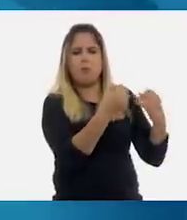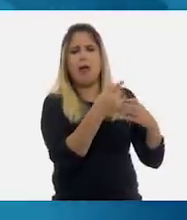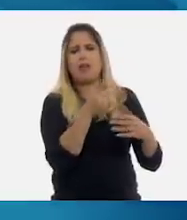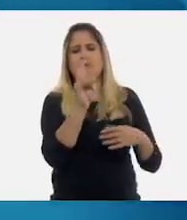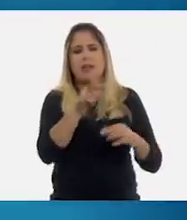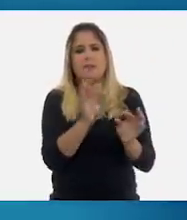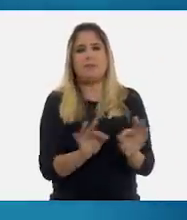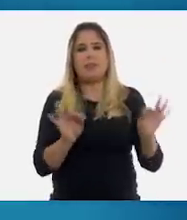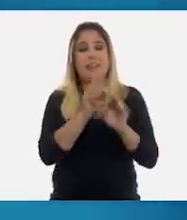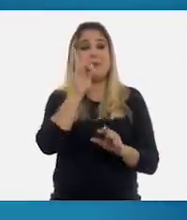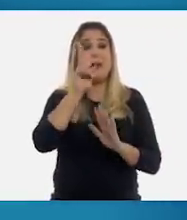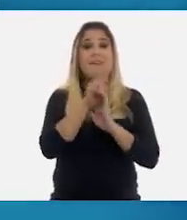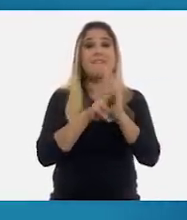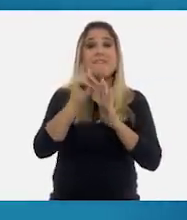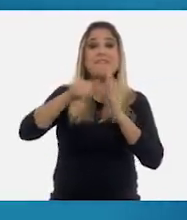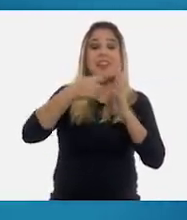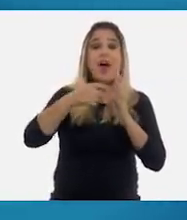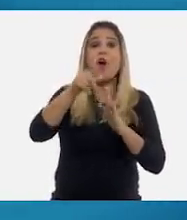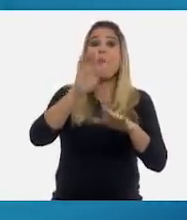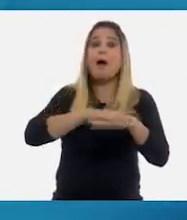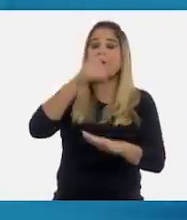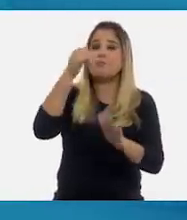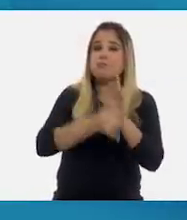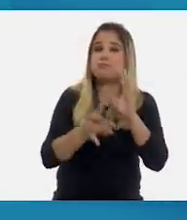Aquí está la cápsula. Veámosla.